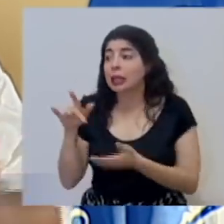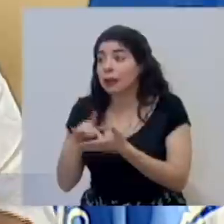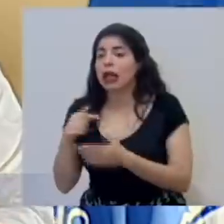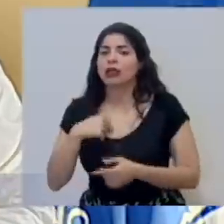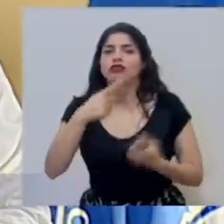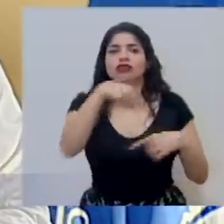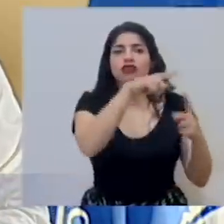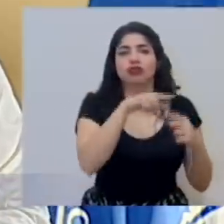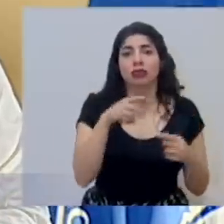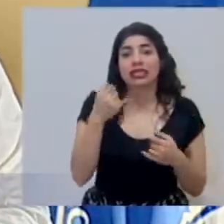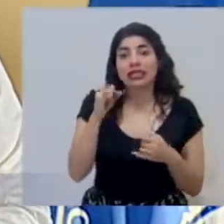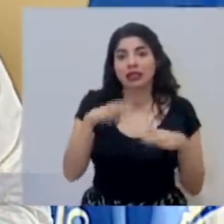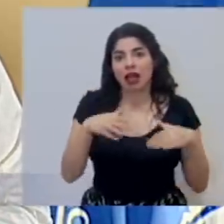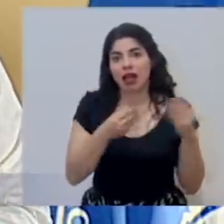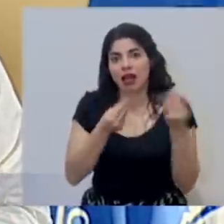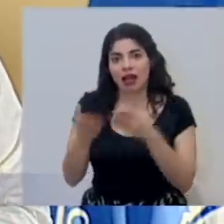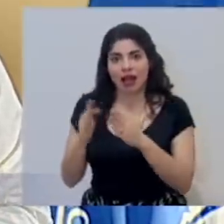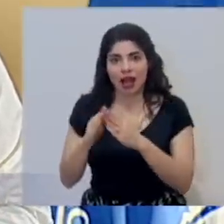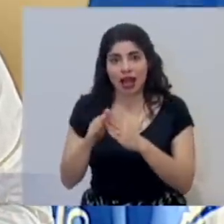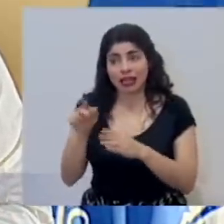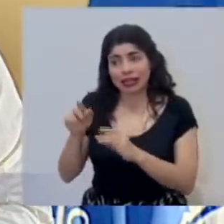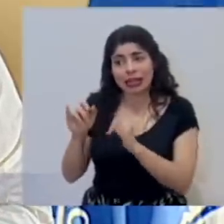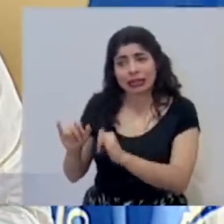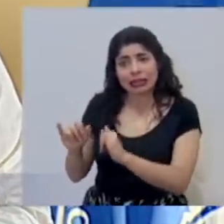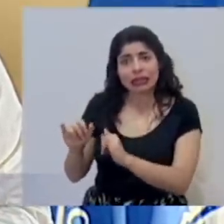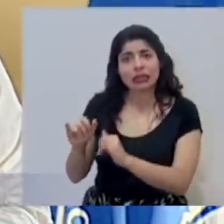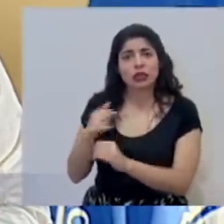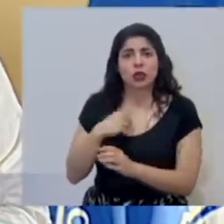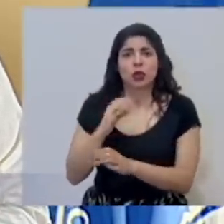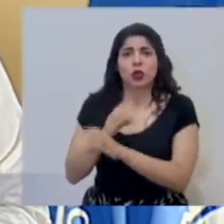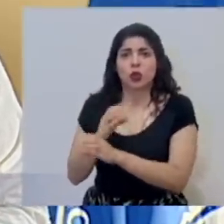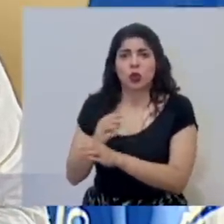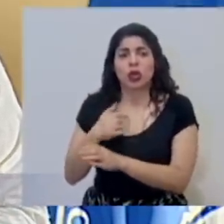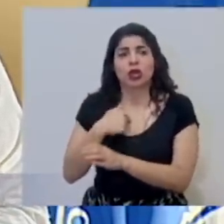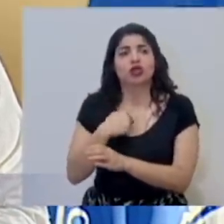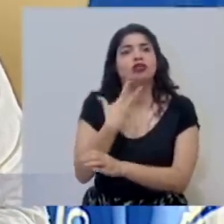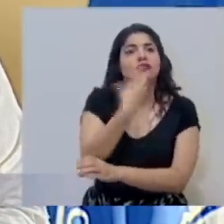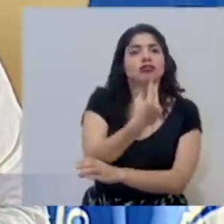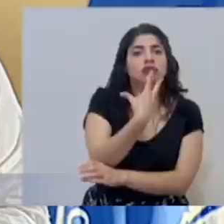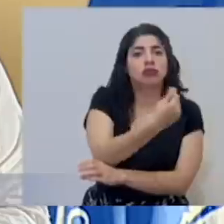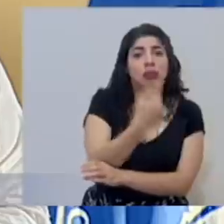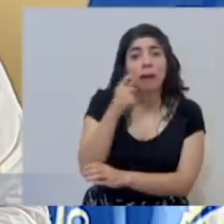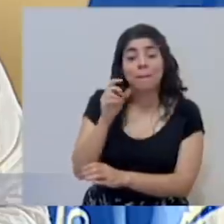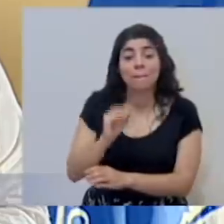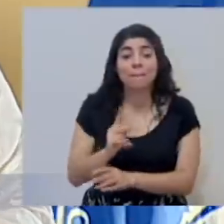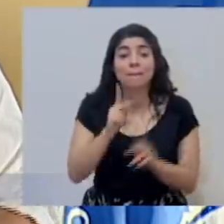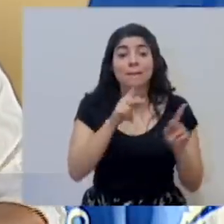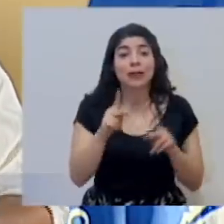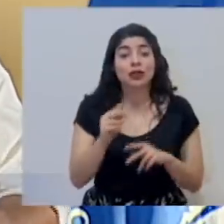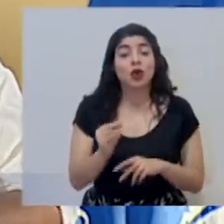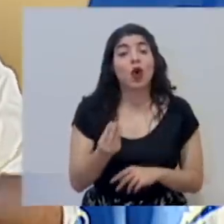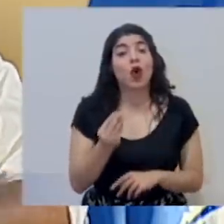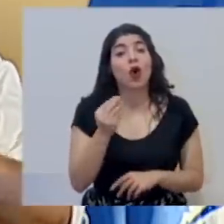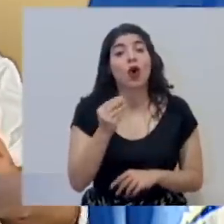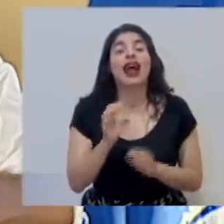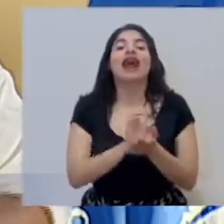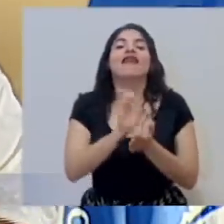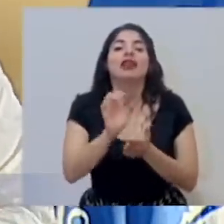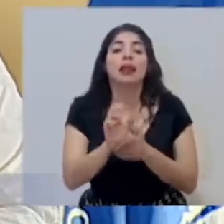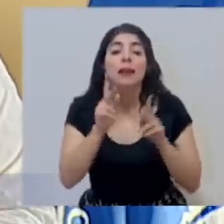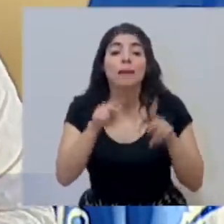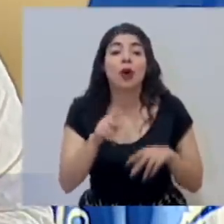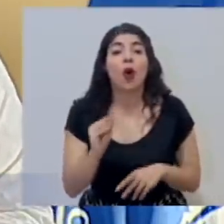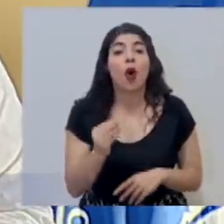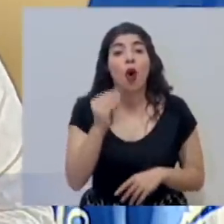medicamentos si no les llegan a la casa, que los cuidemos evitando exponer personas jóvenes, o si las personas…